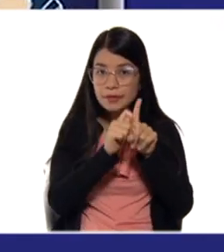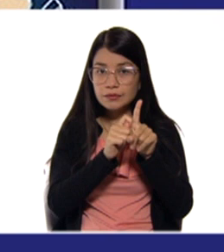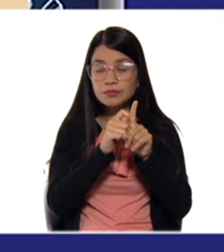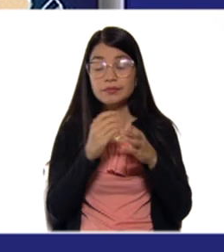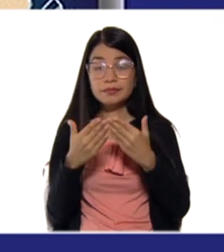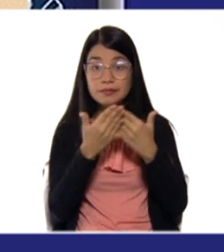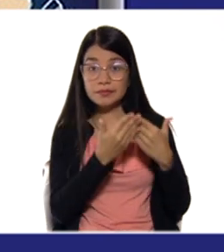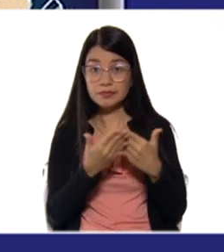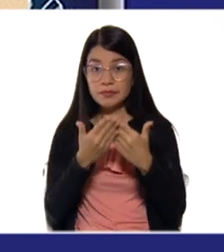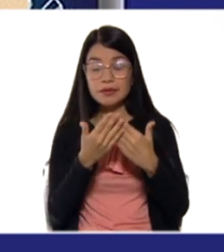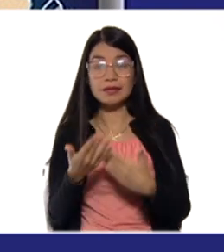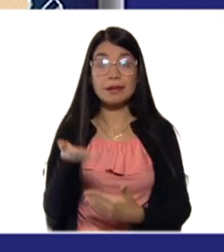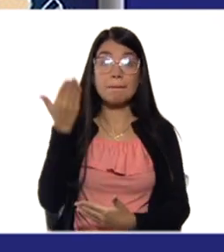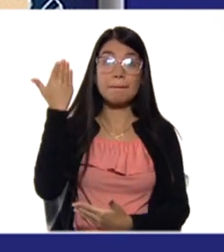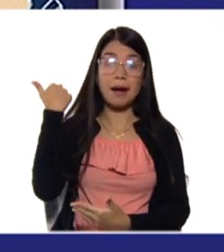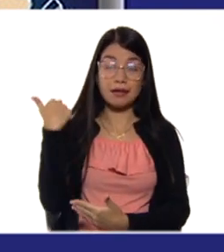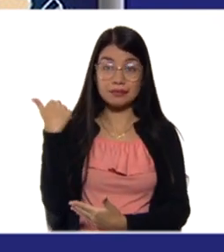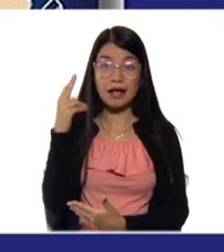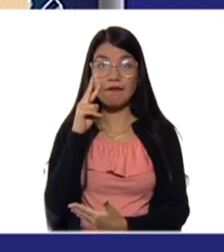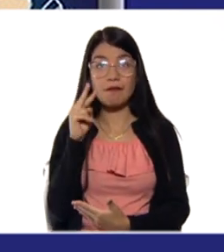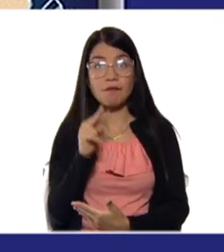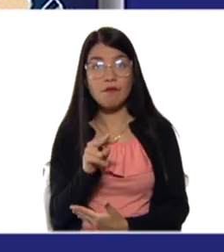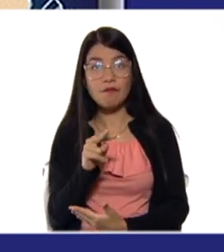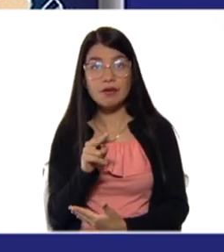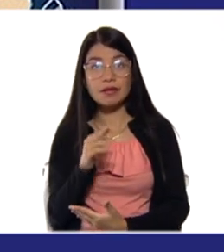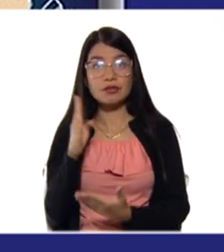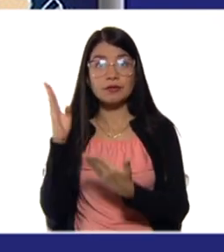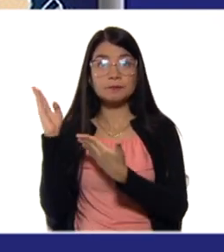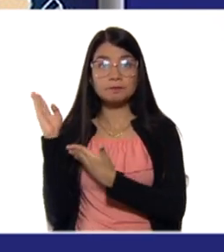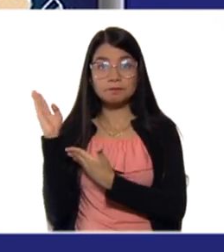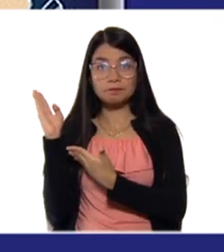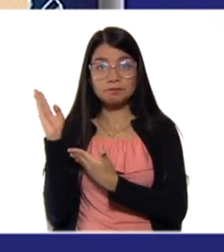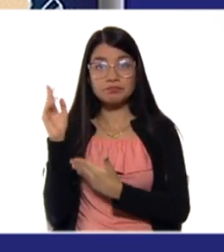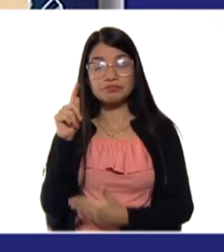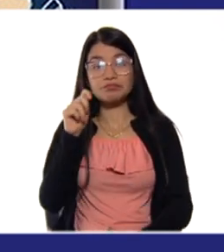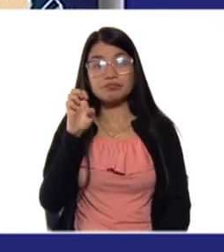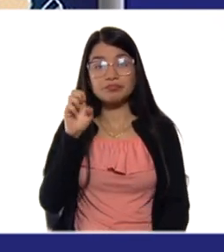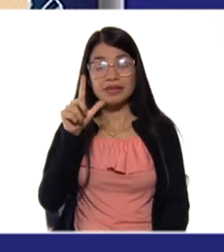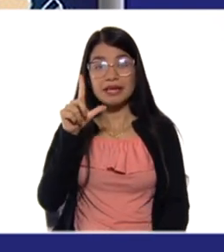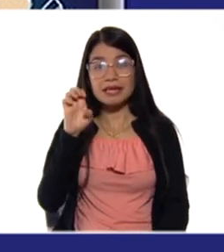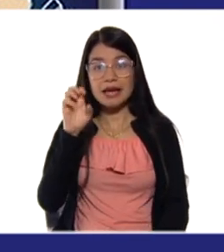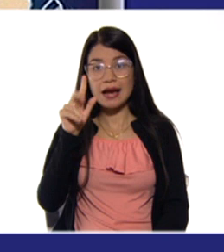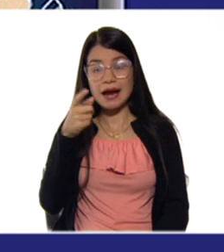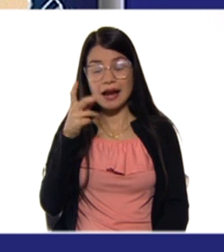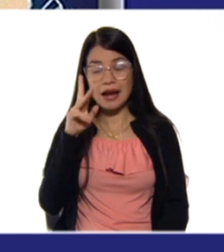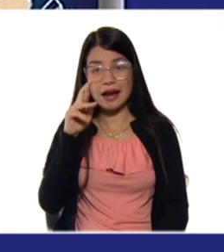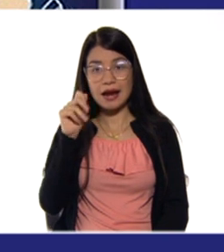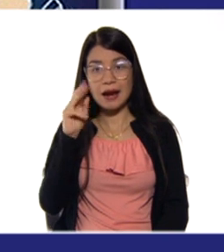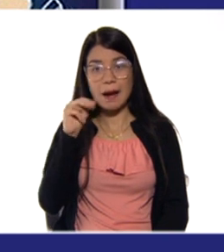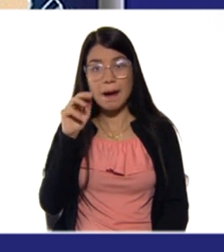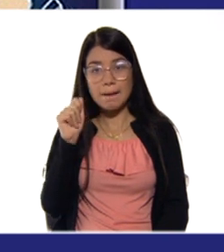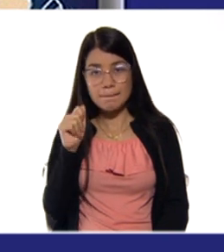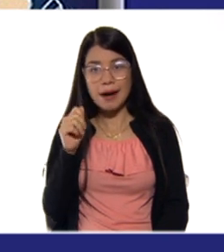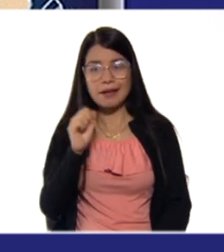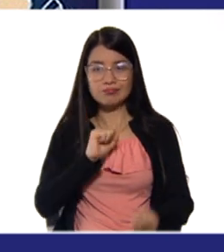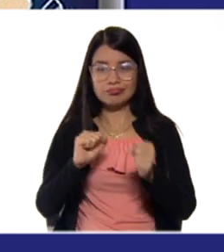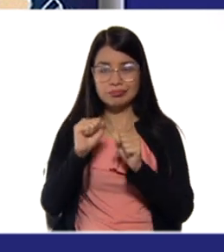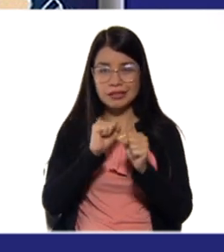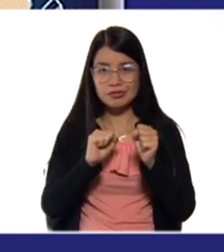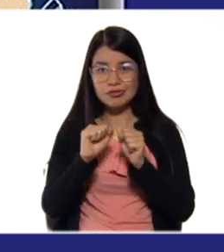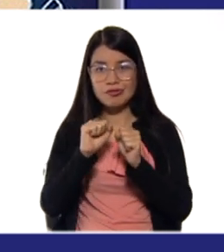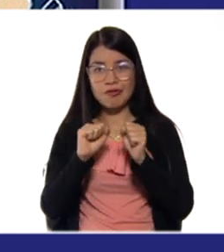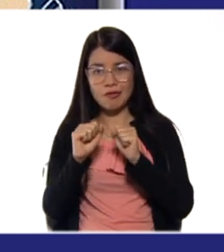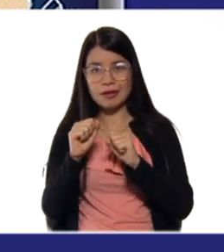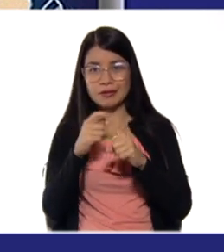habíamos visto este diagrama en el cual hablábamos de reacciones endotérmicas y exotérmicas. Y